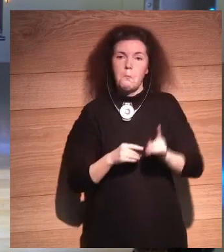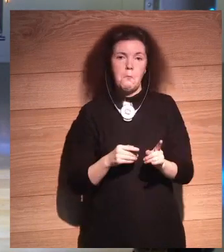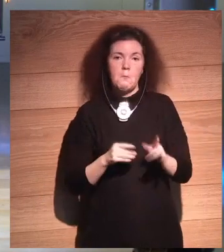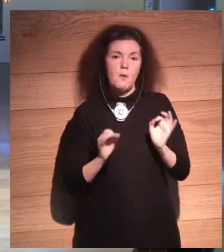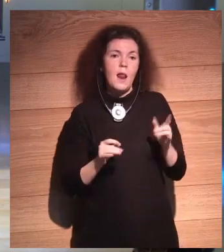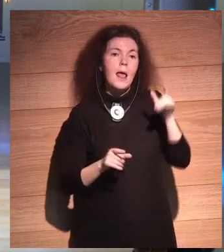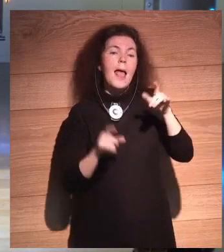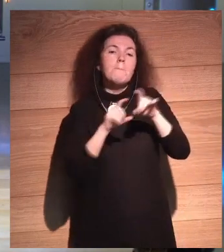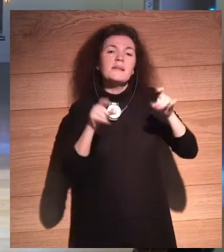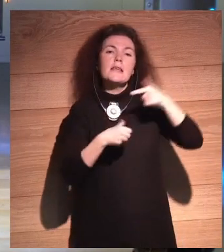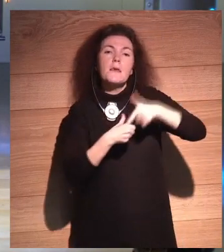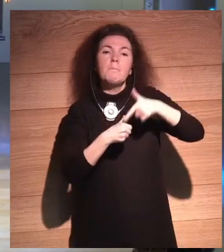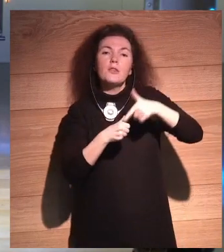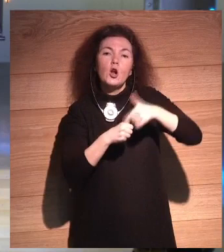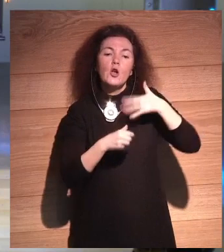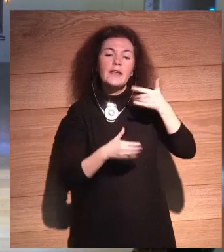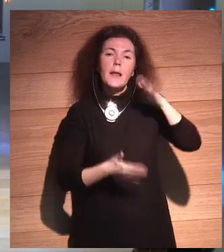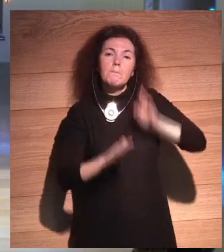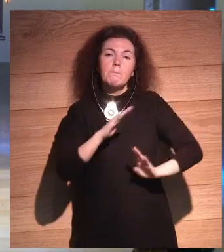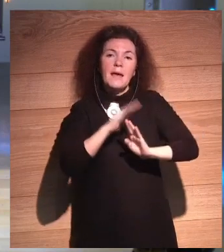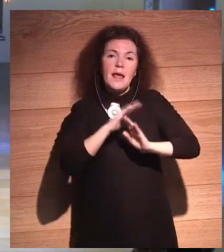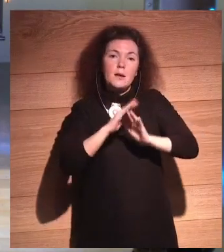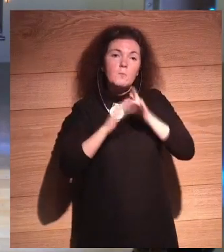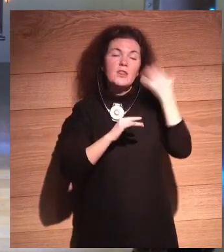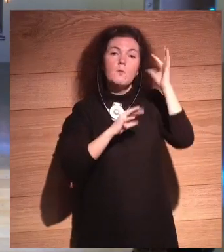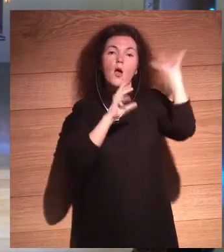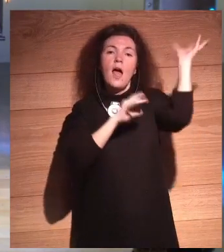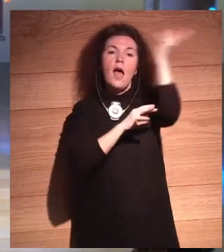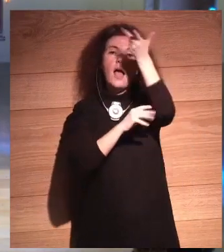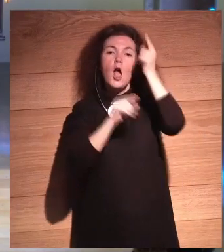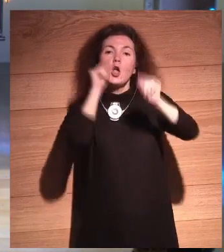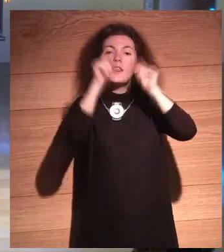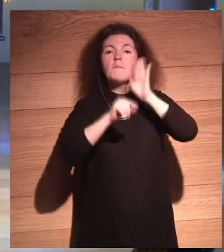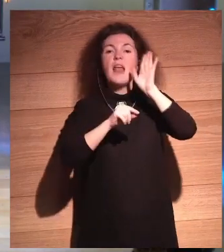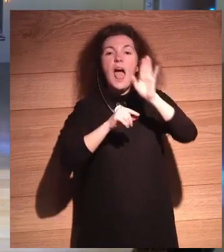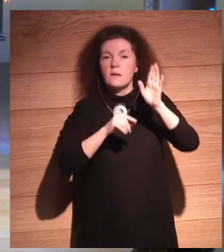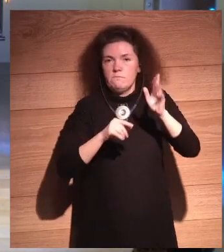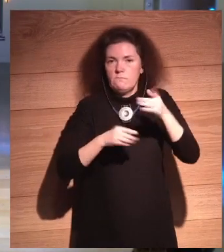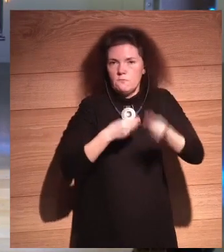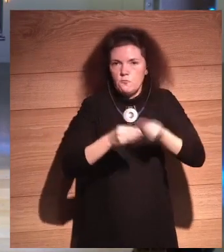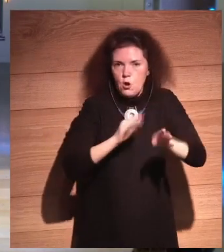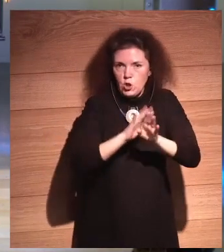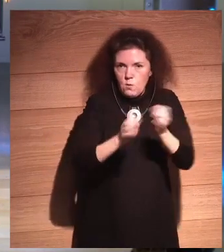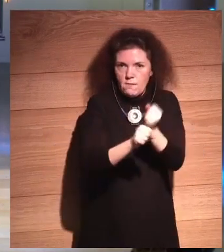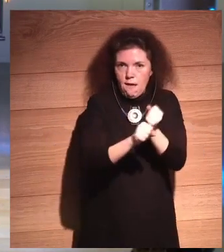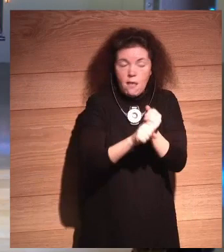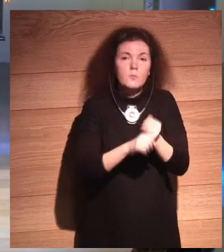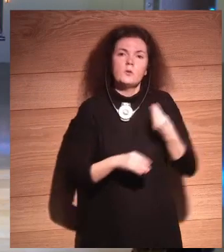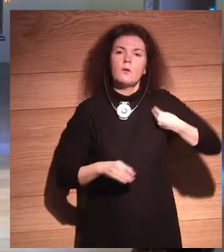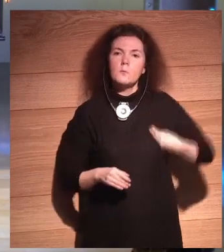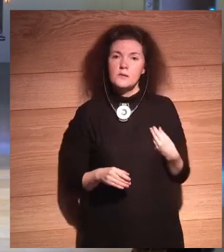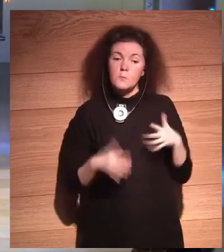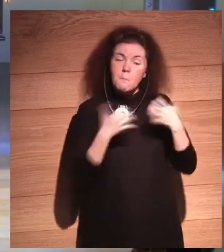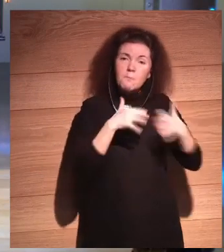decir que las compañías petroleras van a dejar de sacar petróleo porque hace daño a la capa de ozono. Bueno, pues es lo mismo. Todas estas